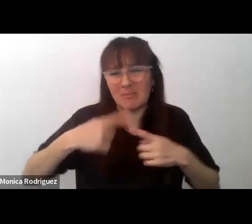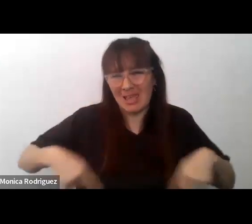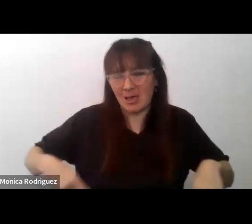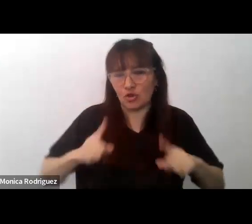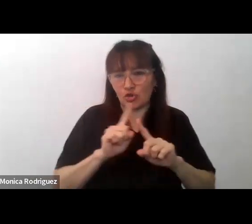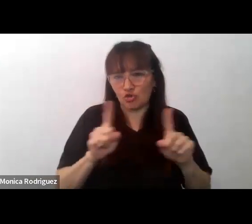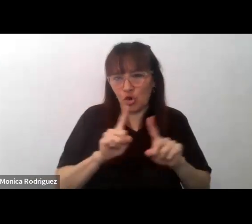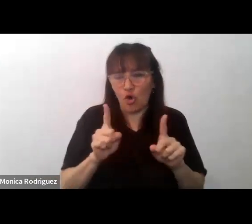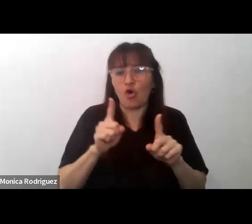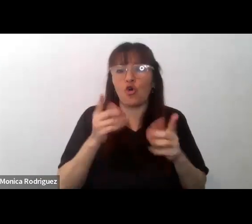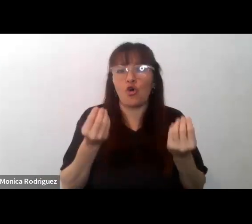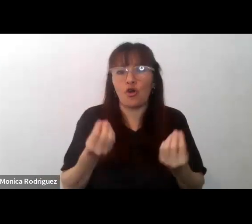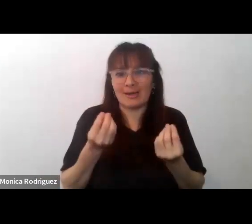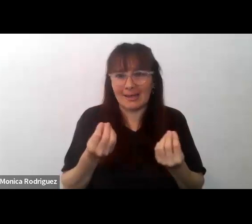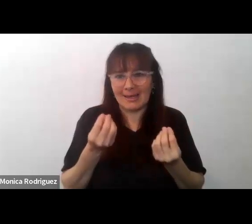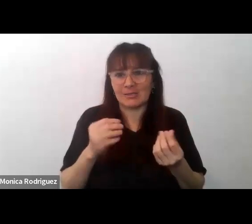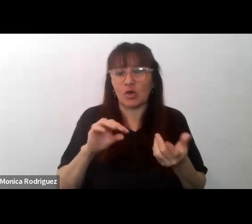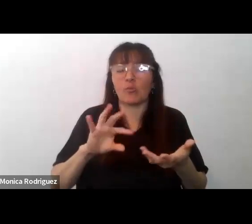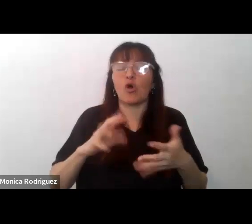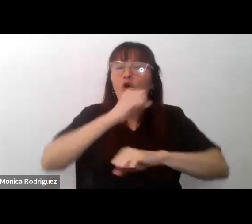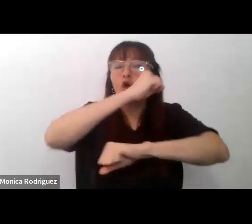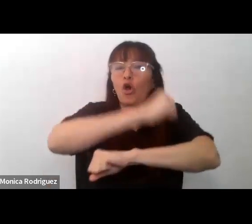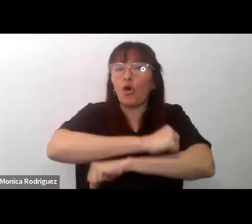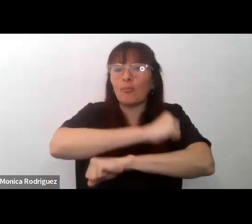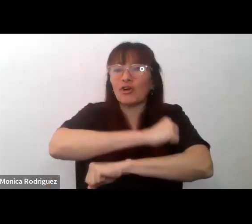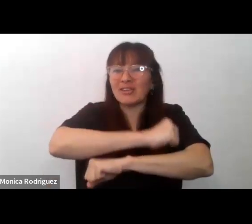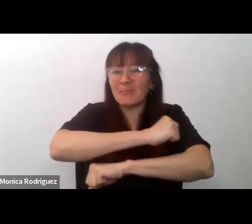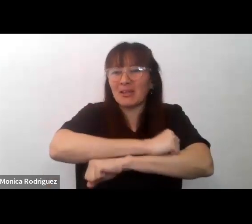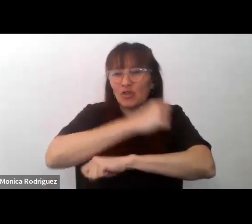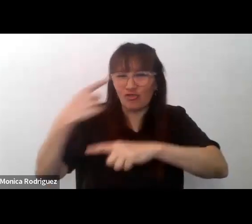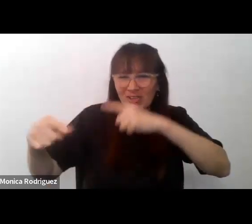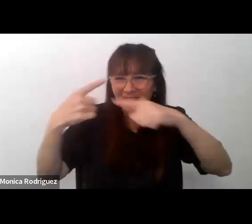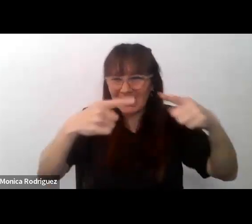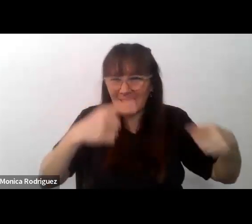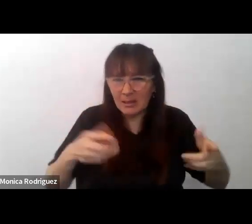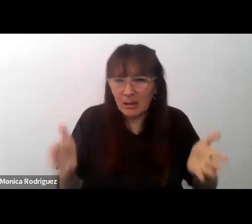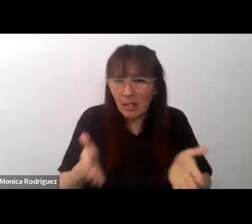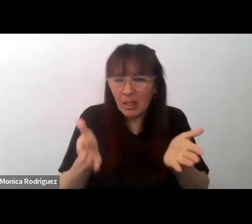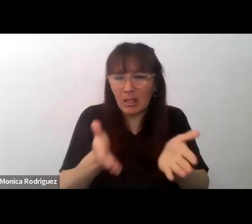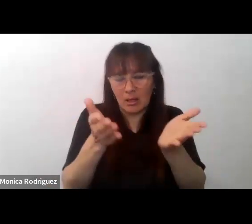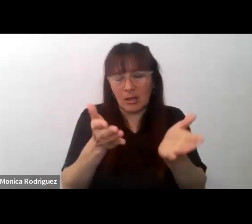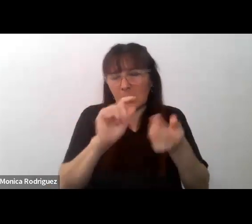es más bien inducir cambios de comportamientos y de representaciones